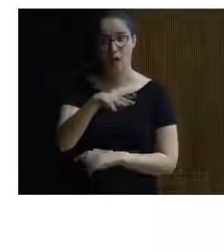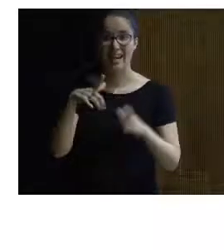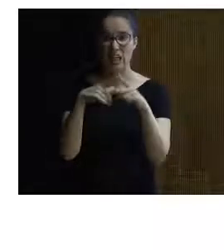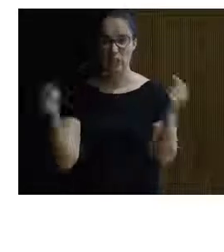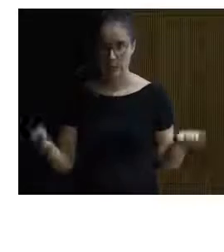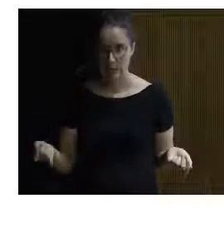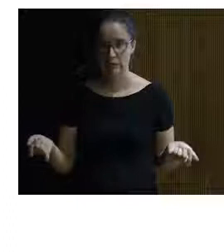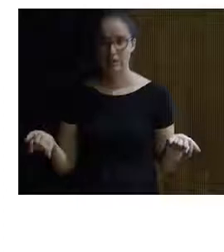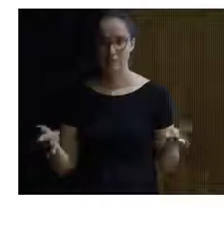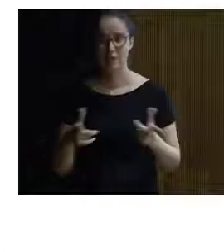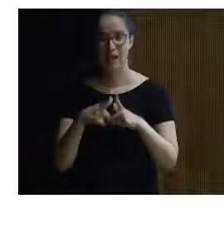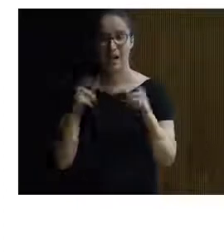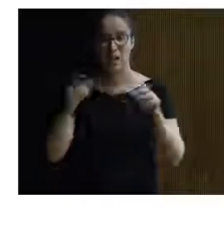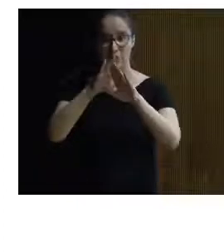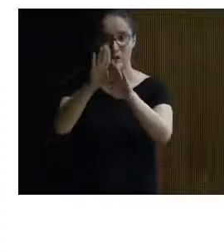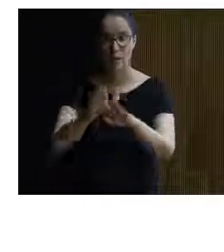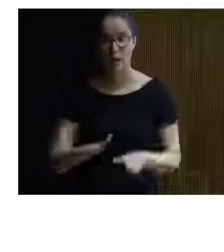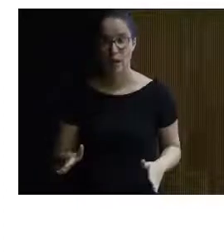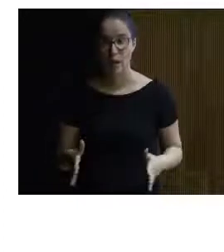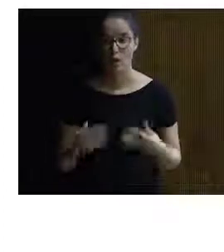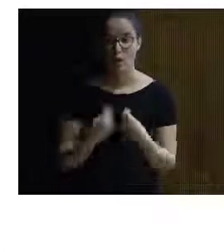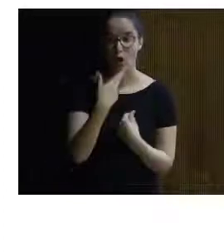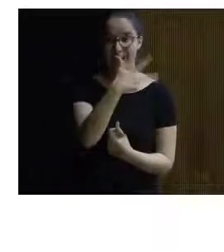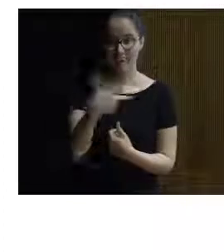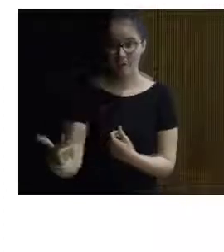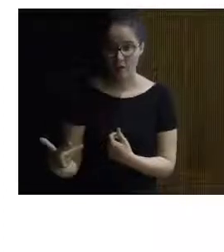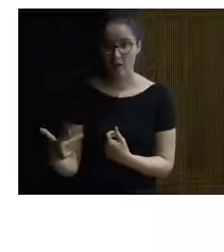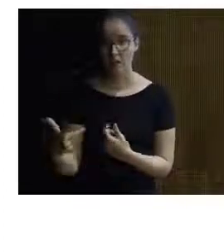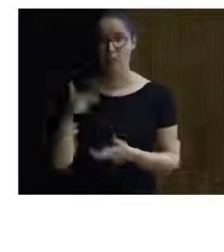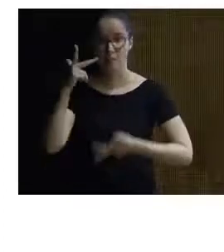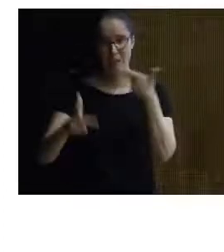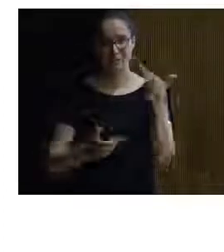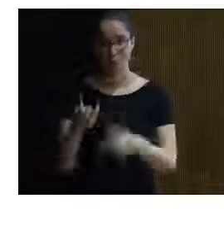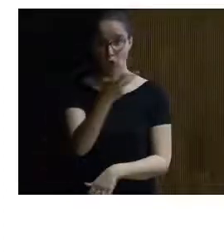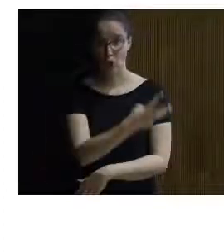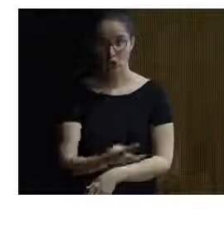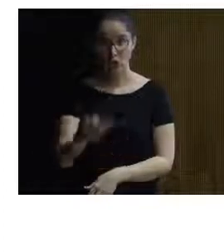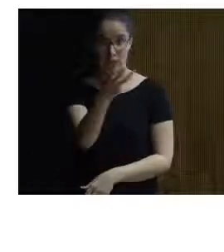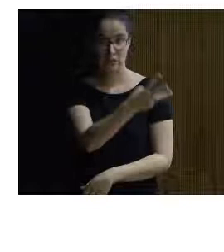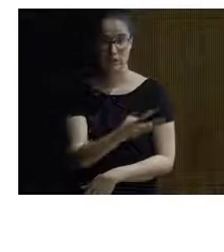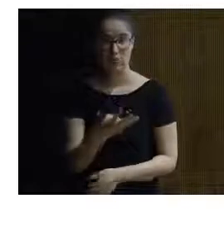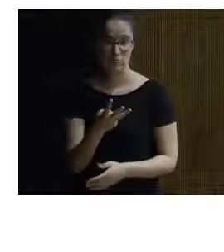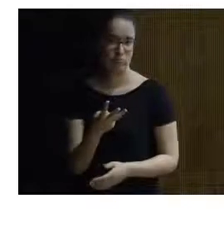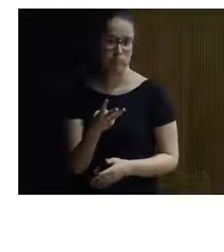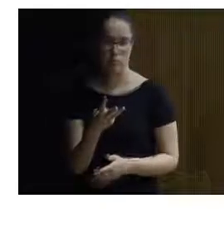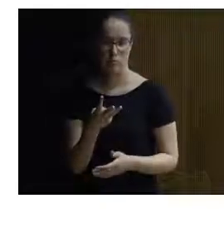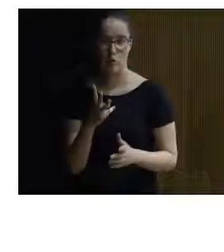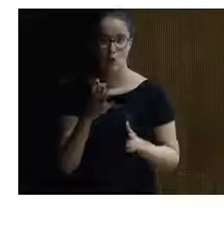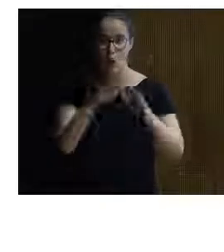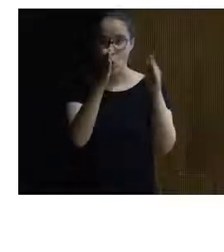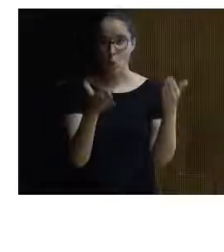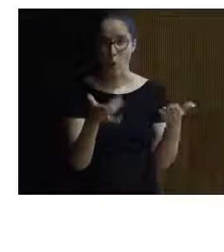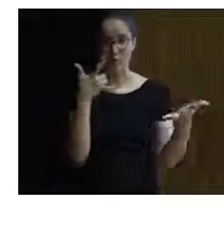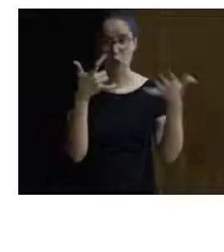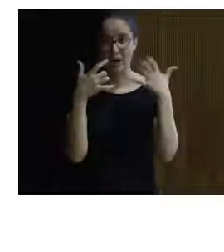Asturias? Bueno pues Asturias al final es junto con Cantabria y con el País Vasco pues concentra la mayor parte de cuevas con